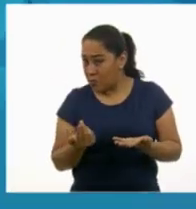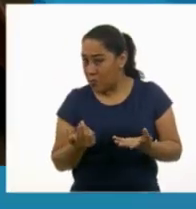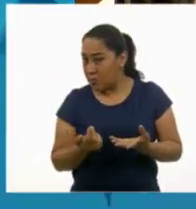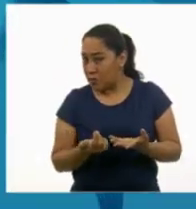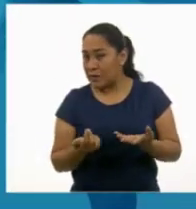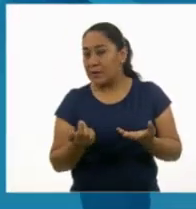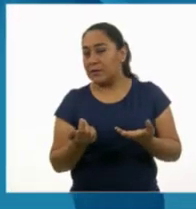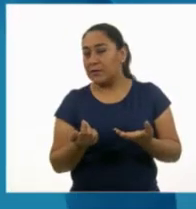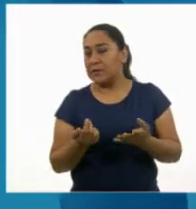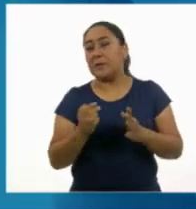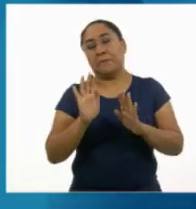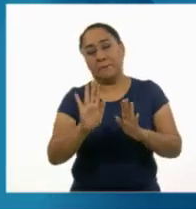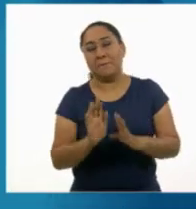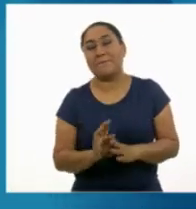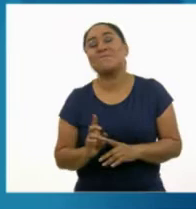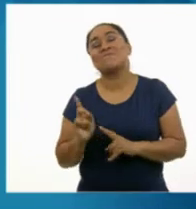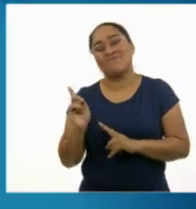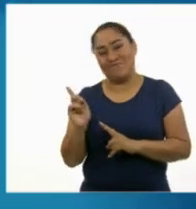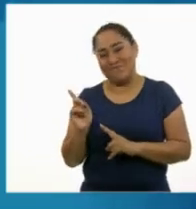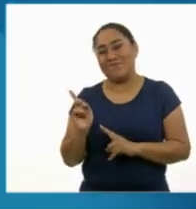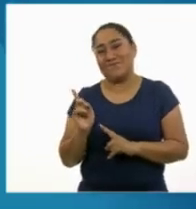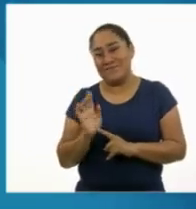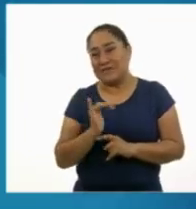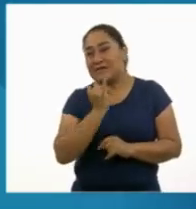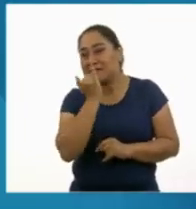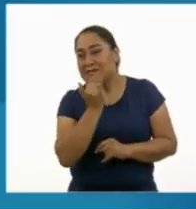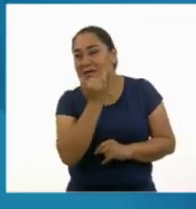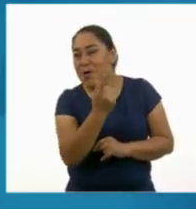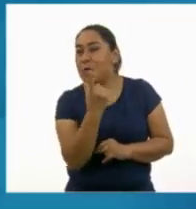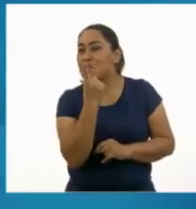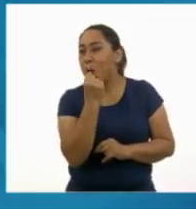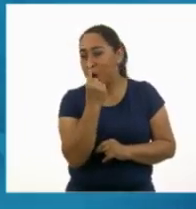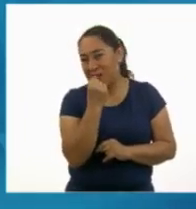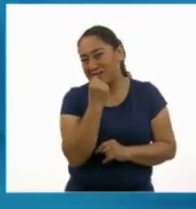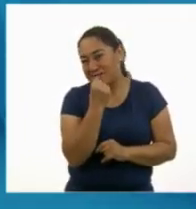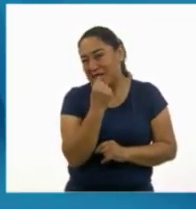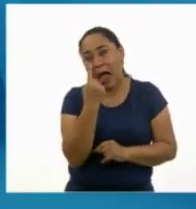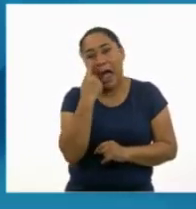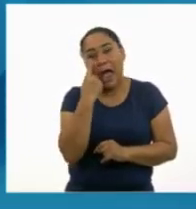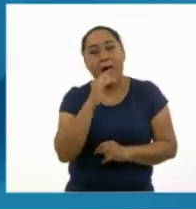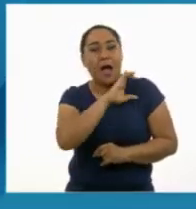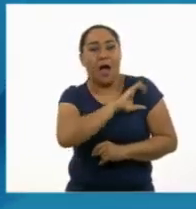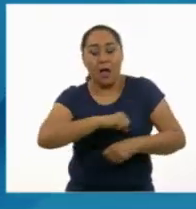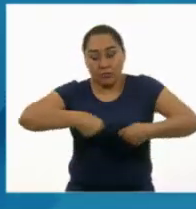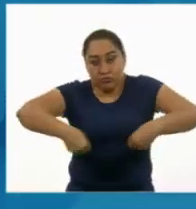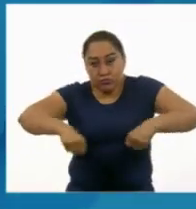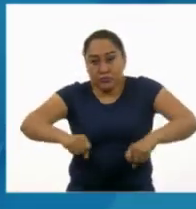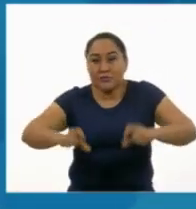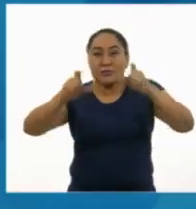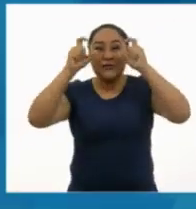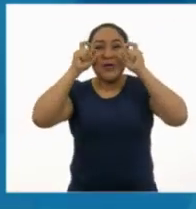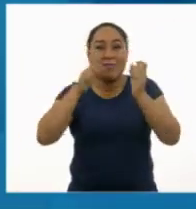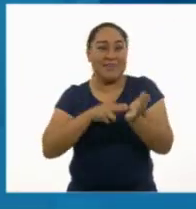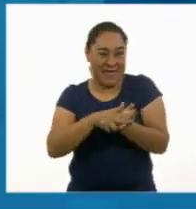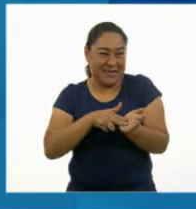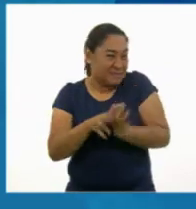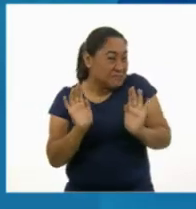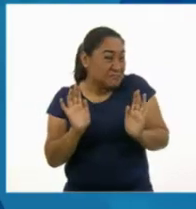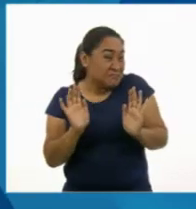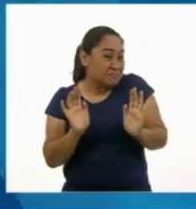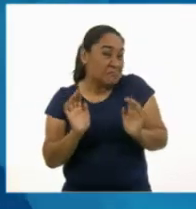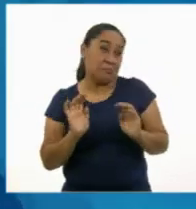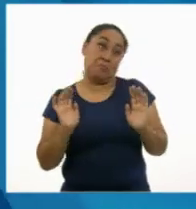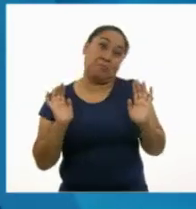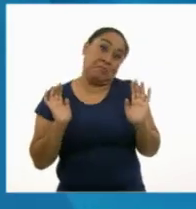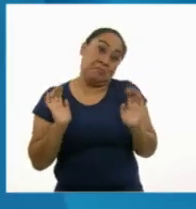Ah, este puede ser un policía. Por lo de los lentes oscuros que siempre van en moto. ¿Quién sabe? Sí,